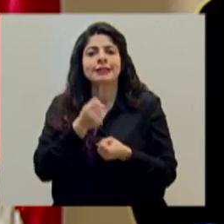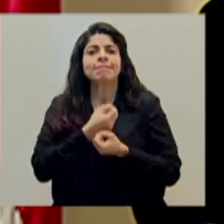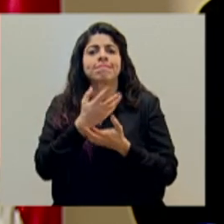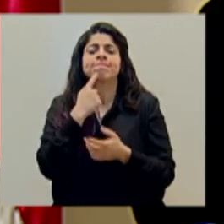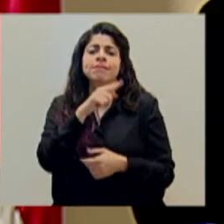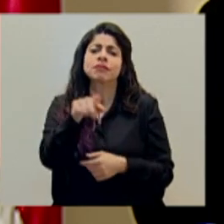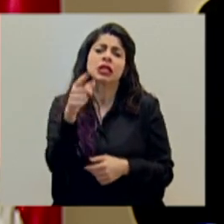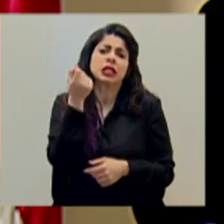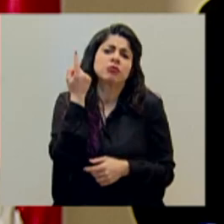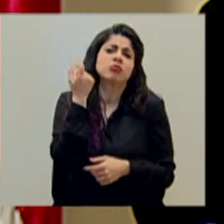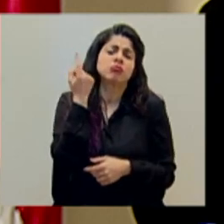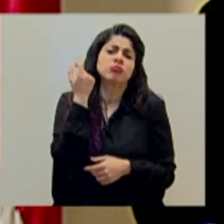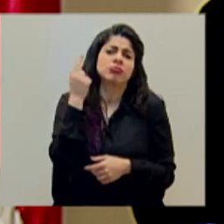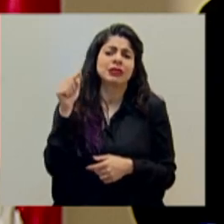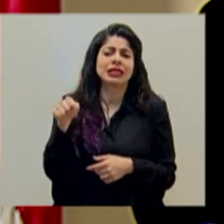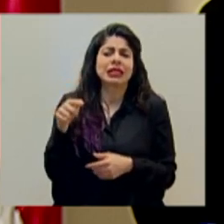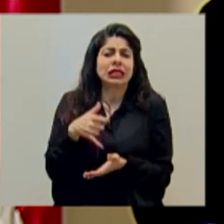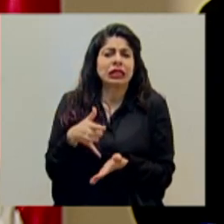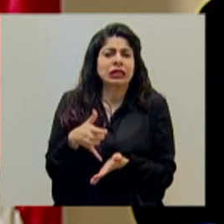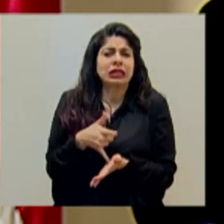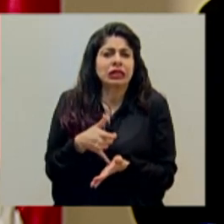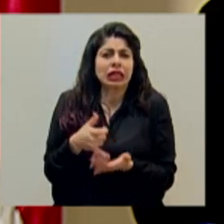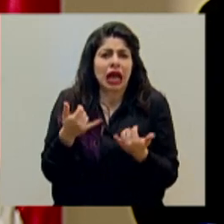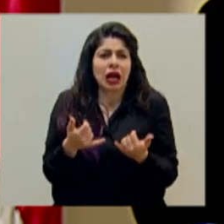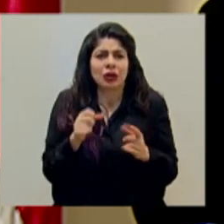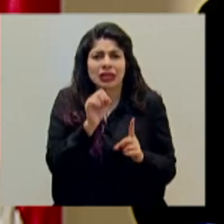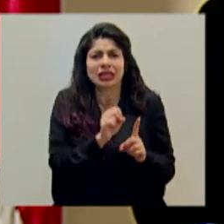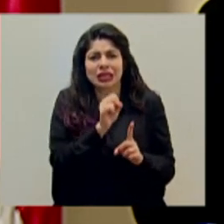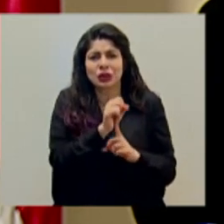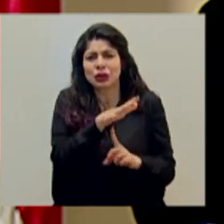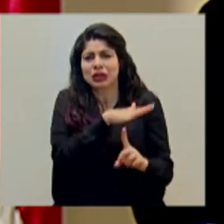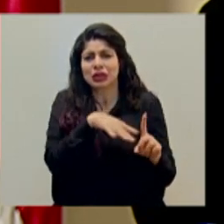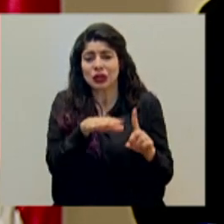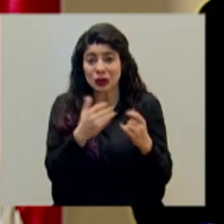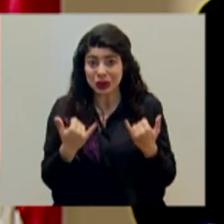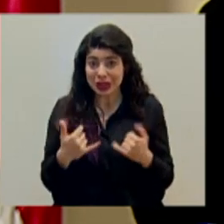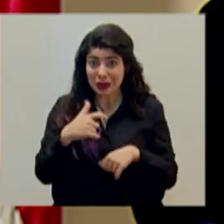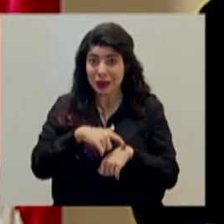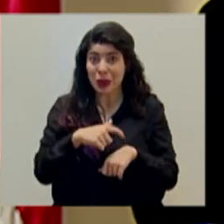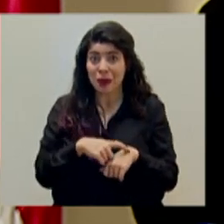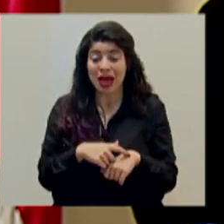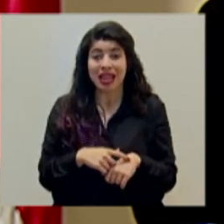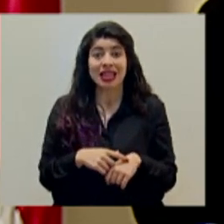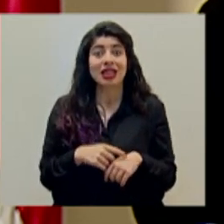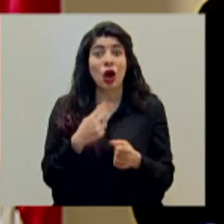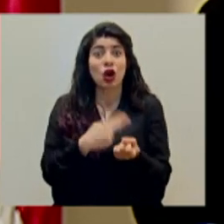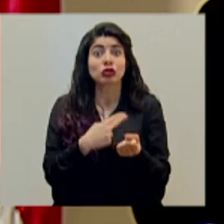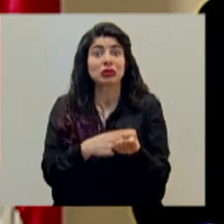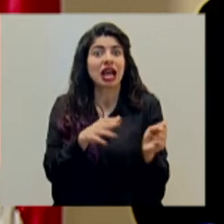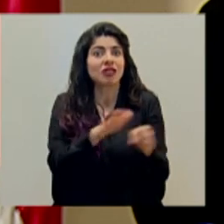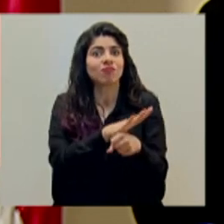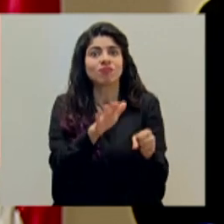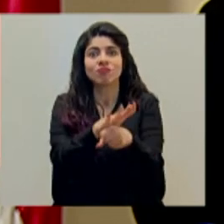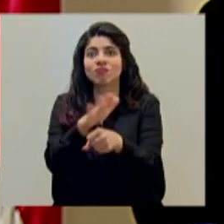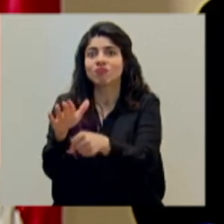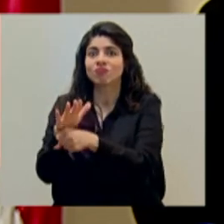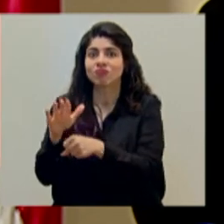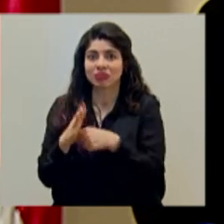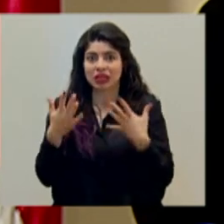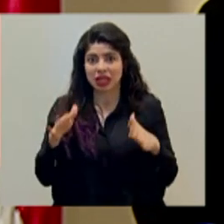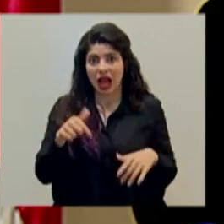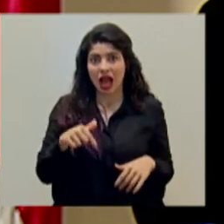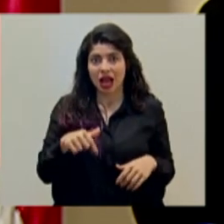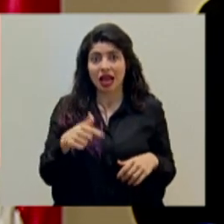ellos comprenden la gravedad de lo que estamos viviendo, en este momento estamos con un colapso ya de varios hospitales a nivel,